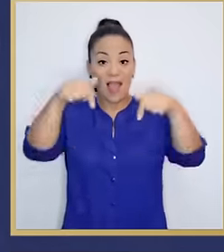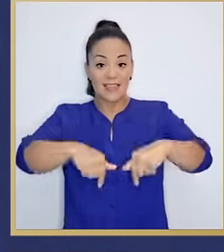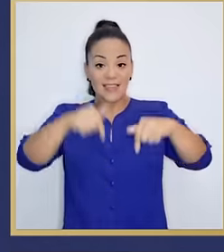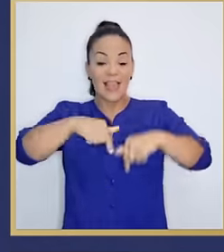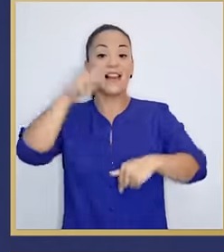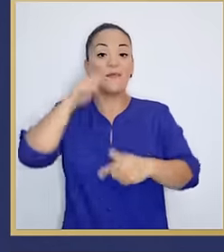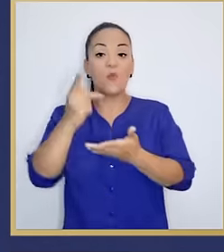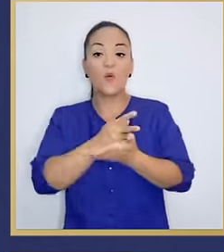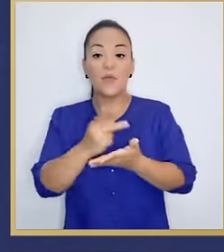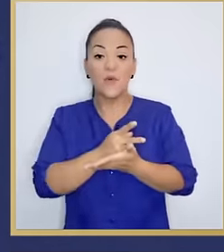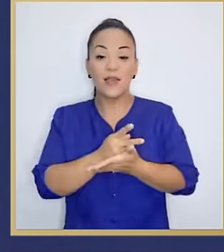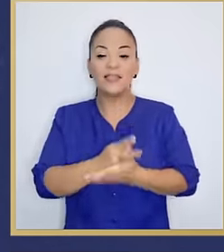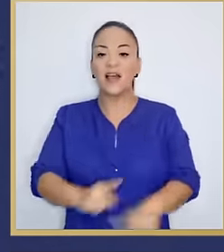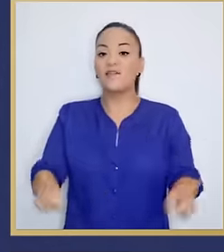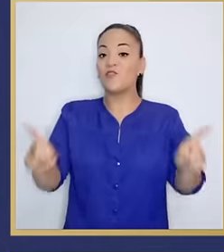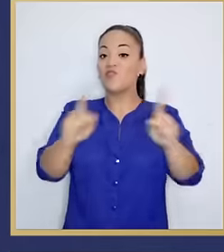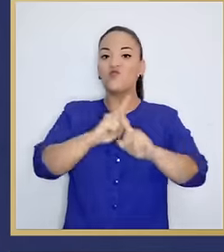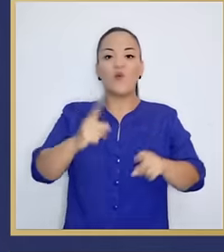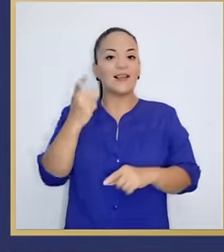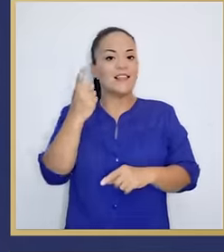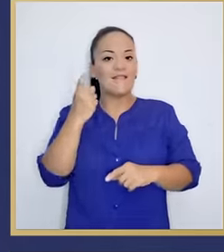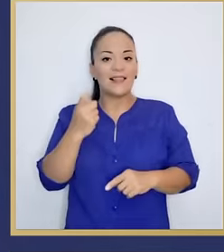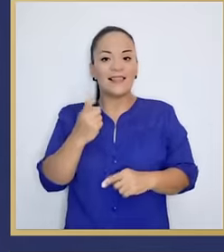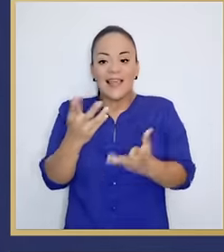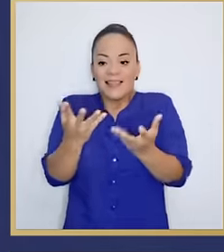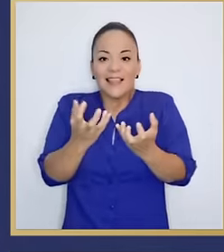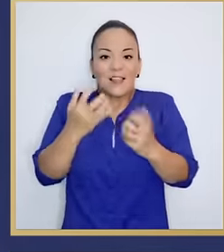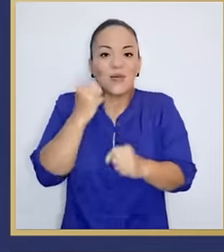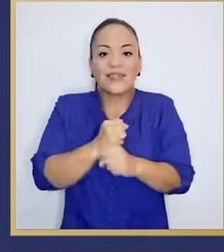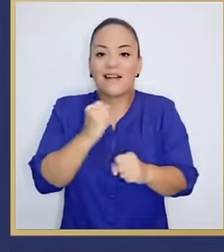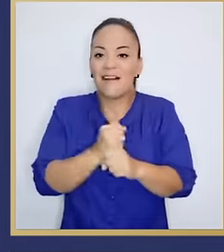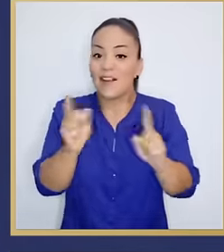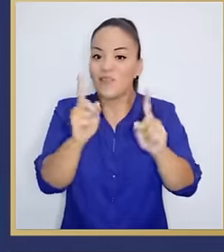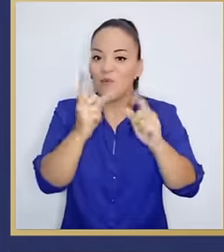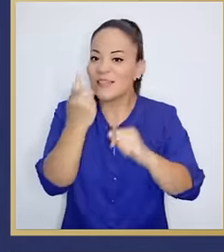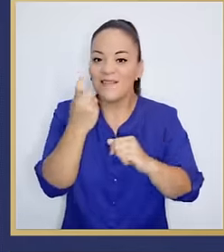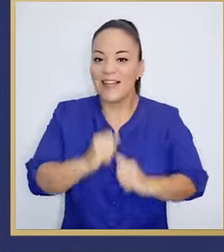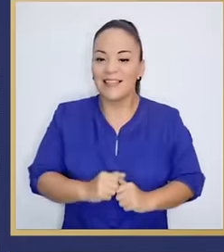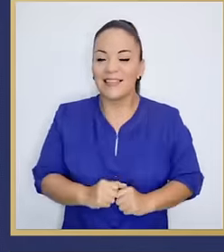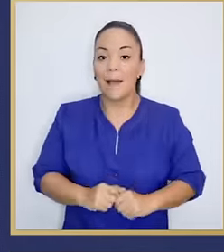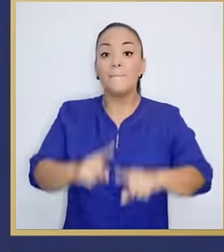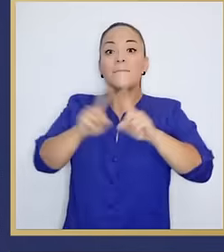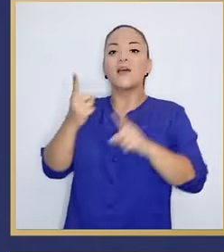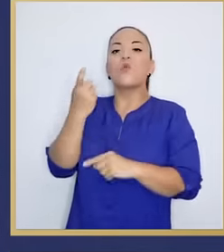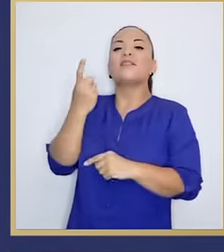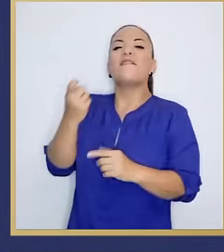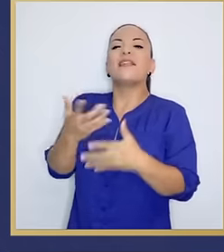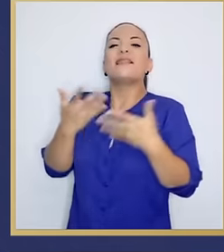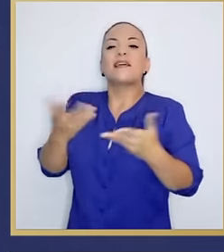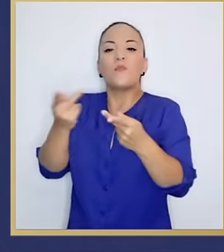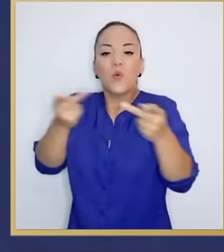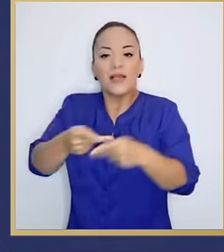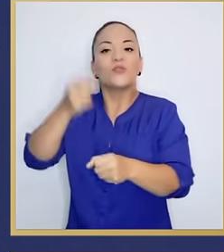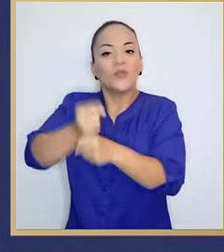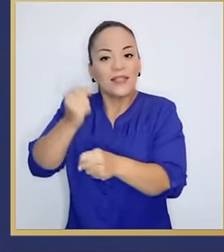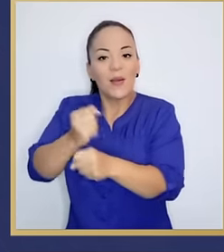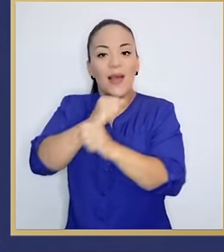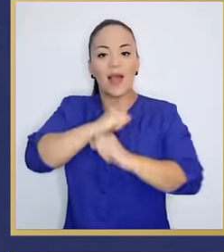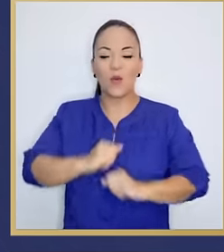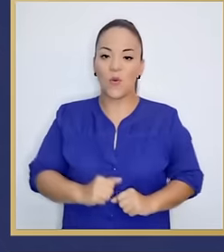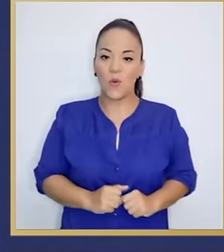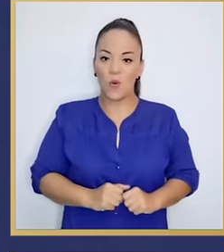falta ganas de trabajar. Lo que hace falta son trabajos. Aquí